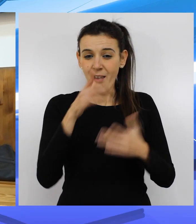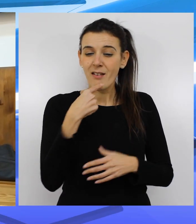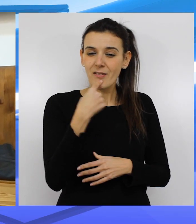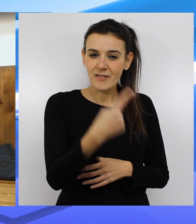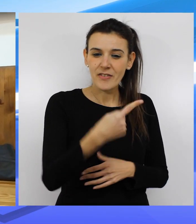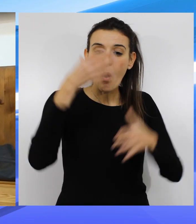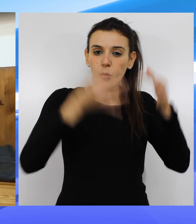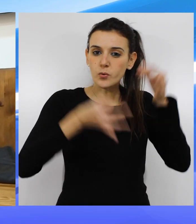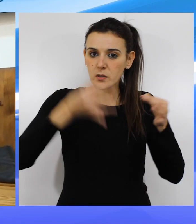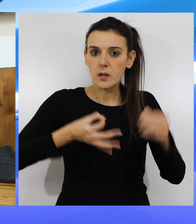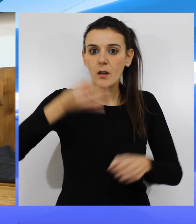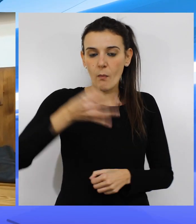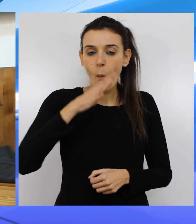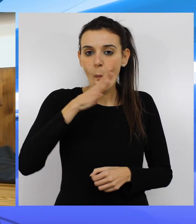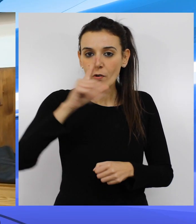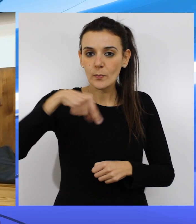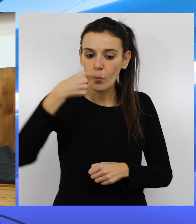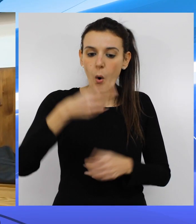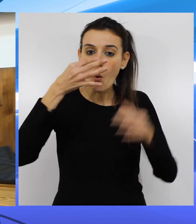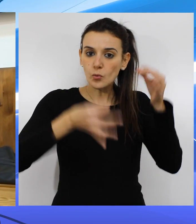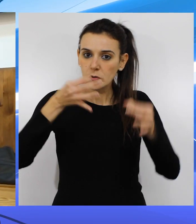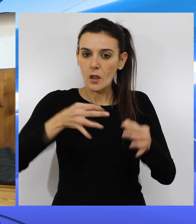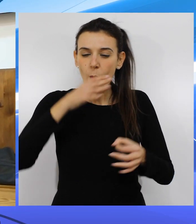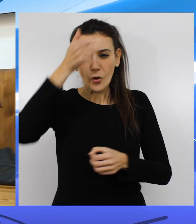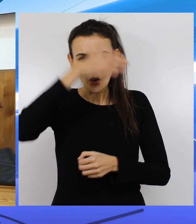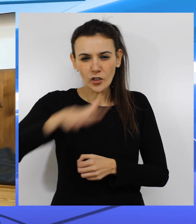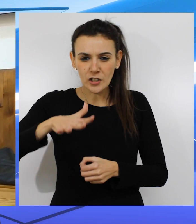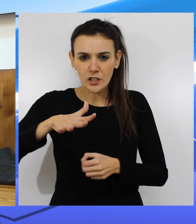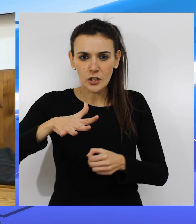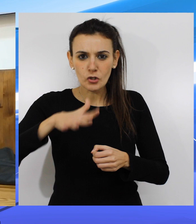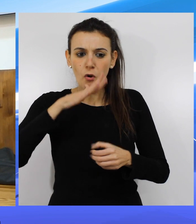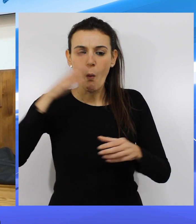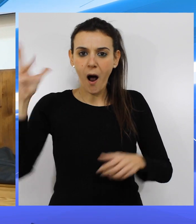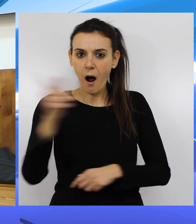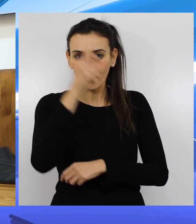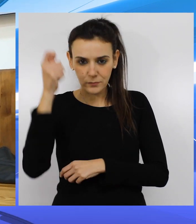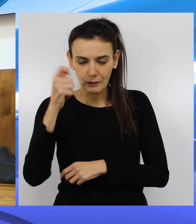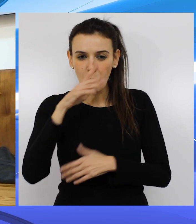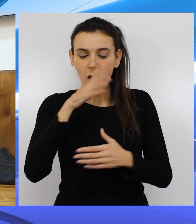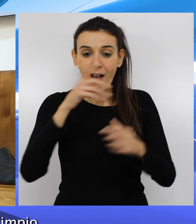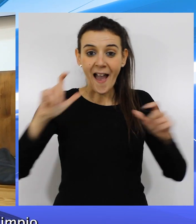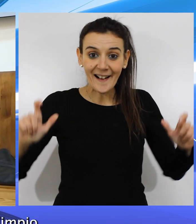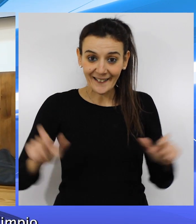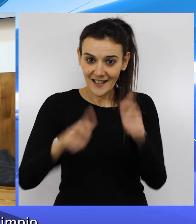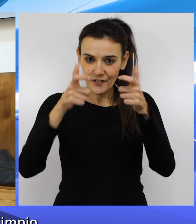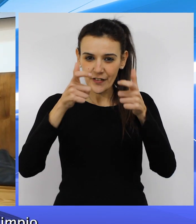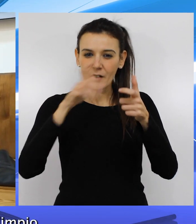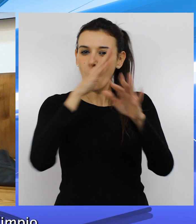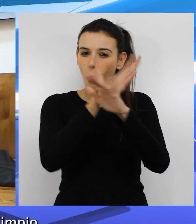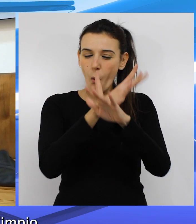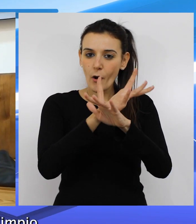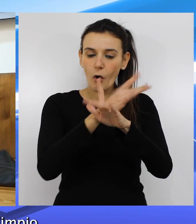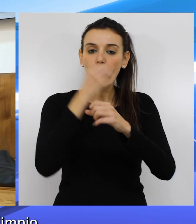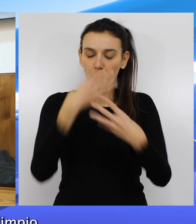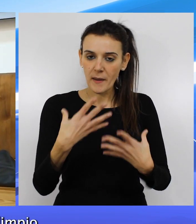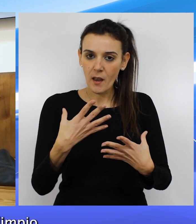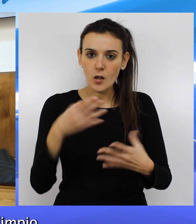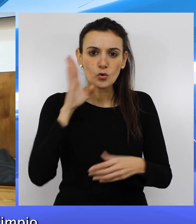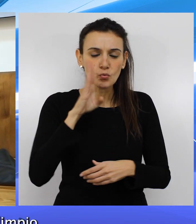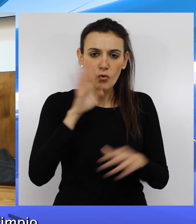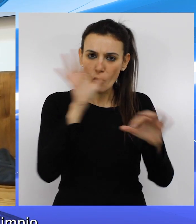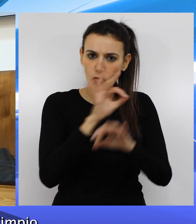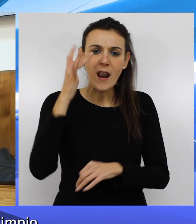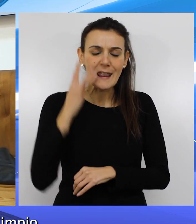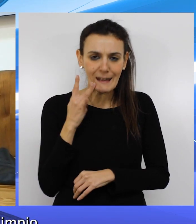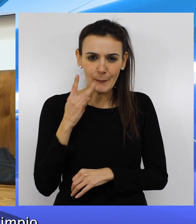...y vindicare la justicia, pues porque se haga justicia porque los niños han hecho historia, clasificándose con un juego limpio,